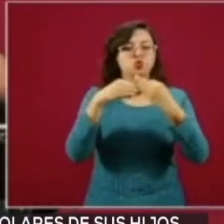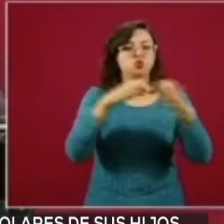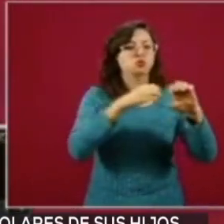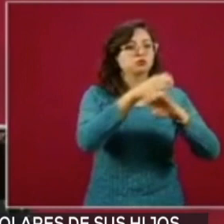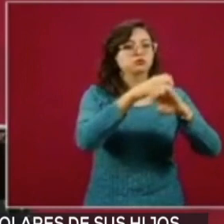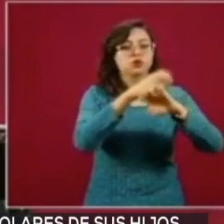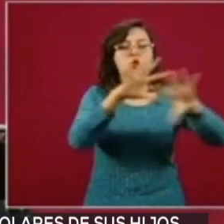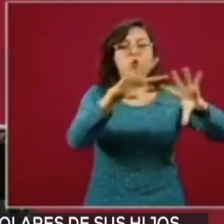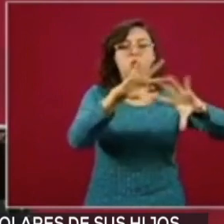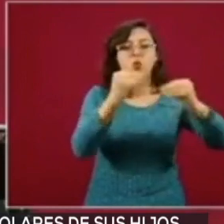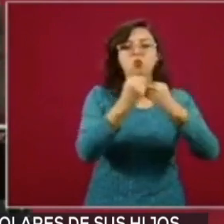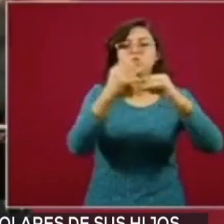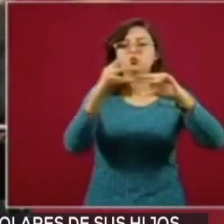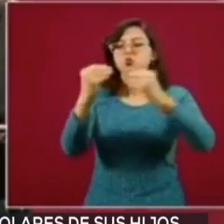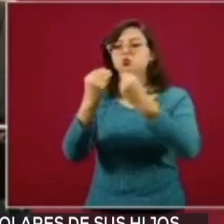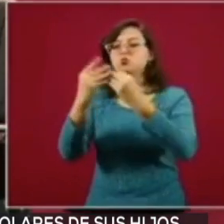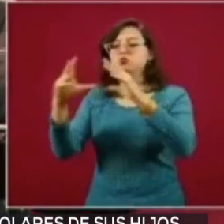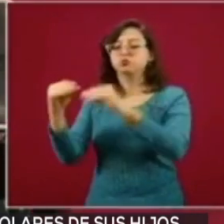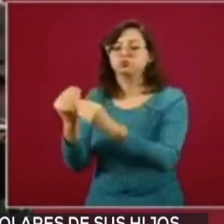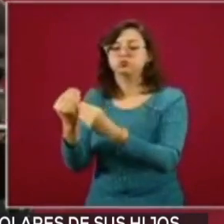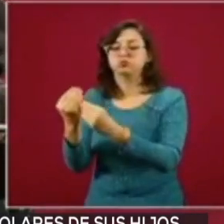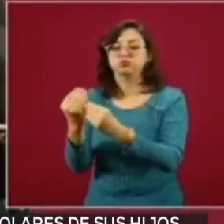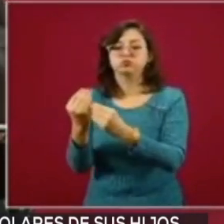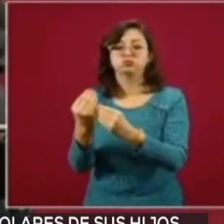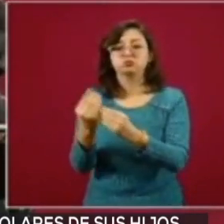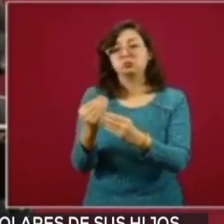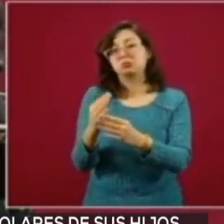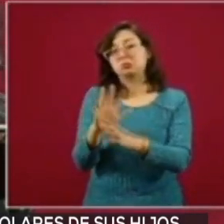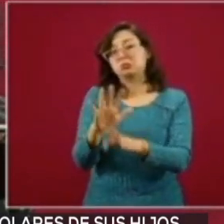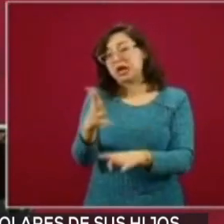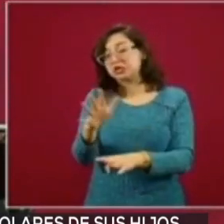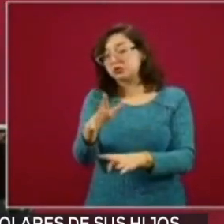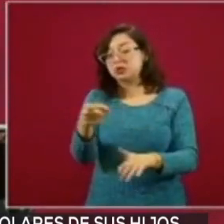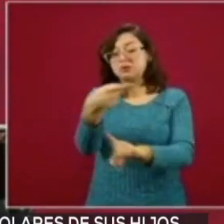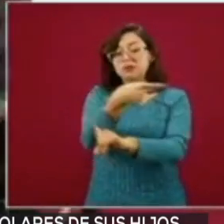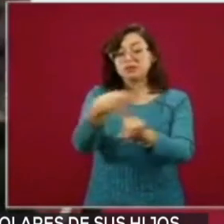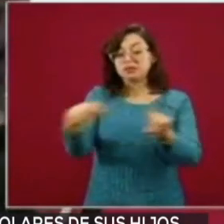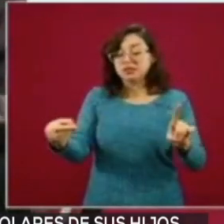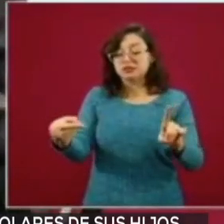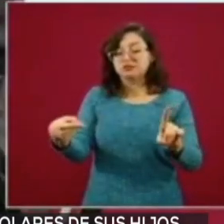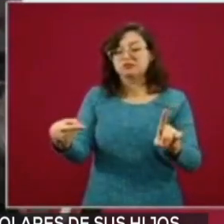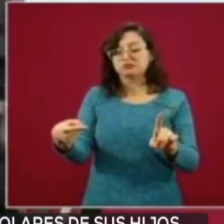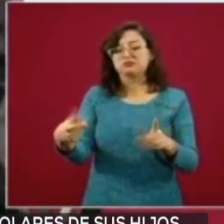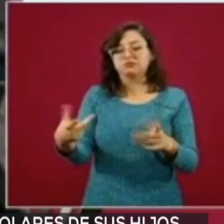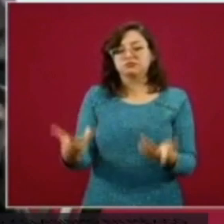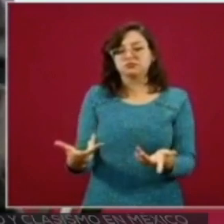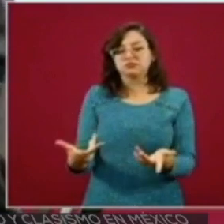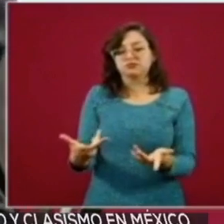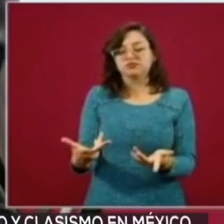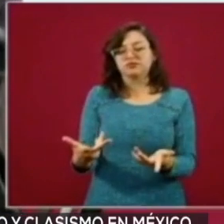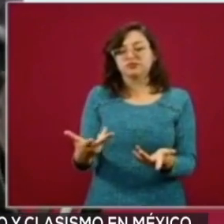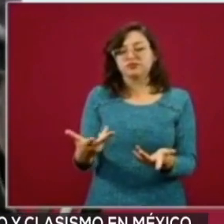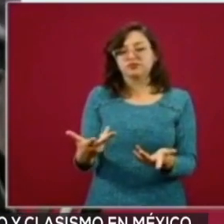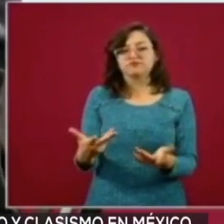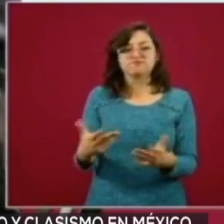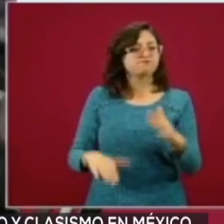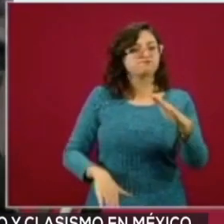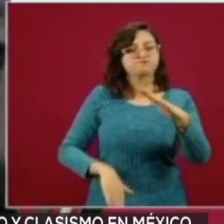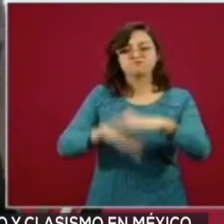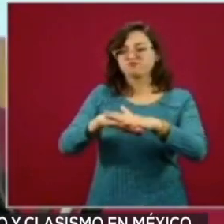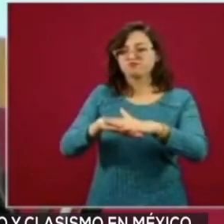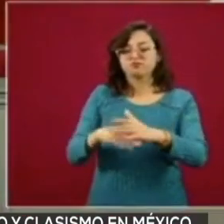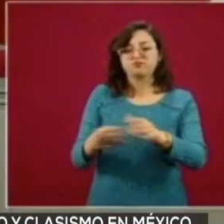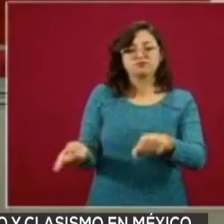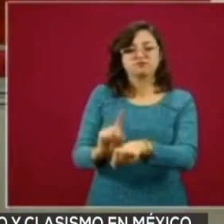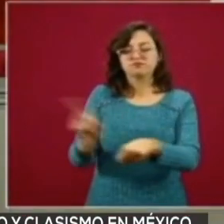todas juntas, nos llevaría a un punto medio, donde generalmente en el punto medio está la máxima